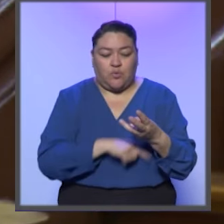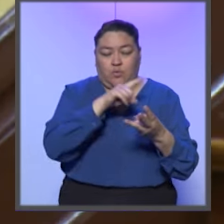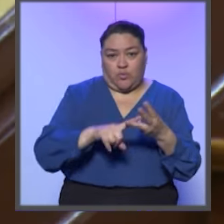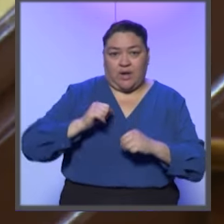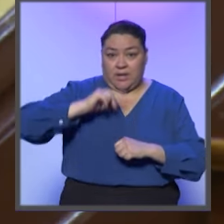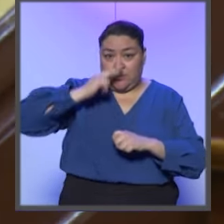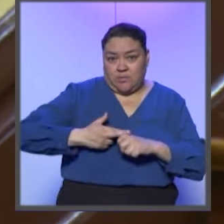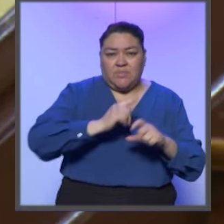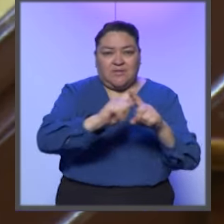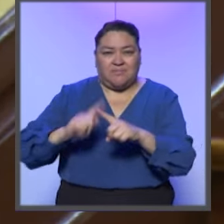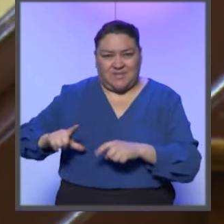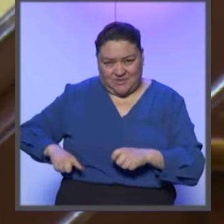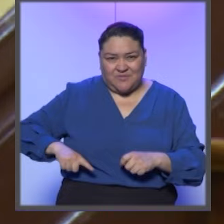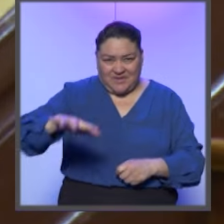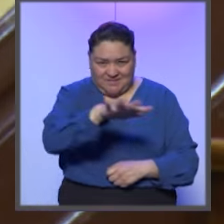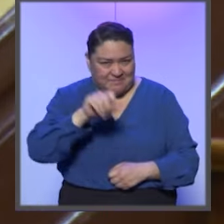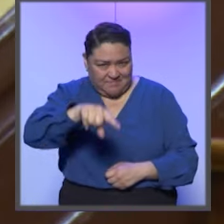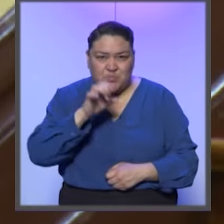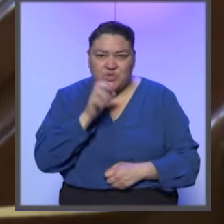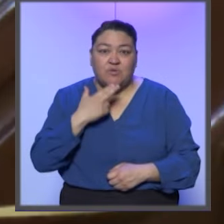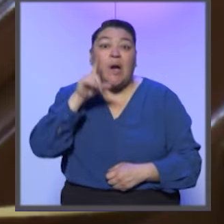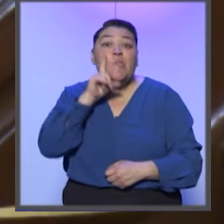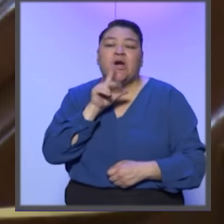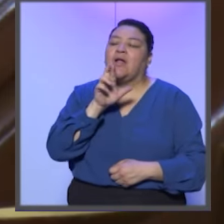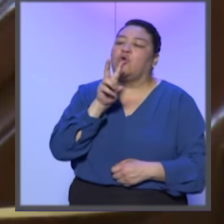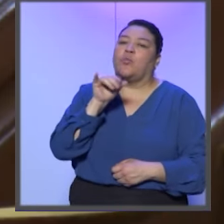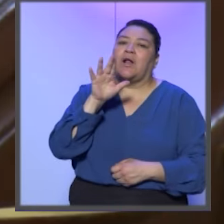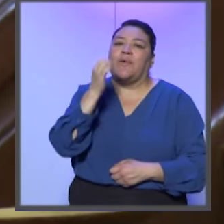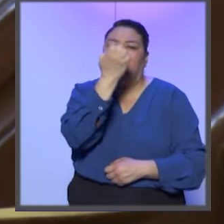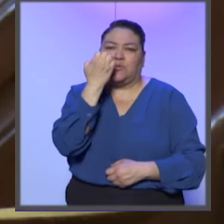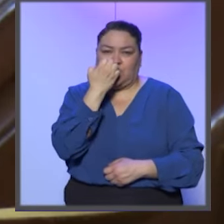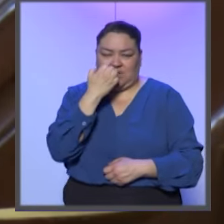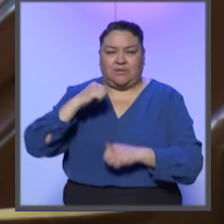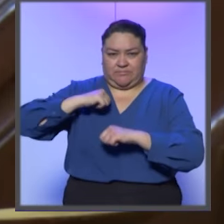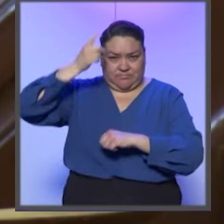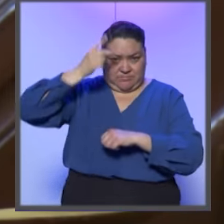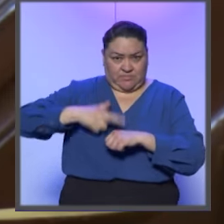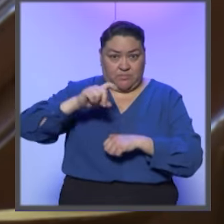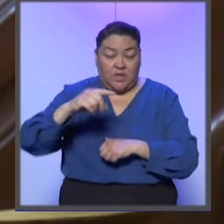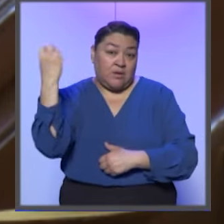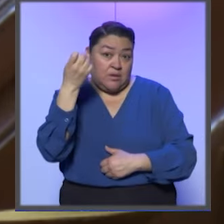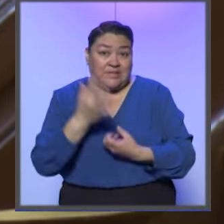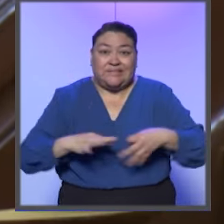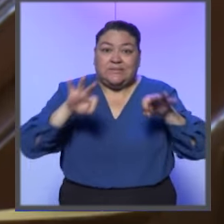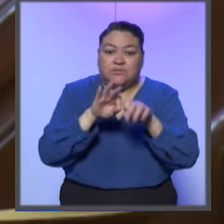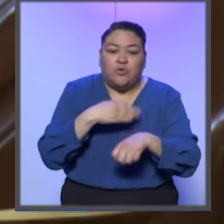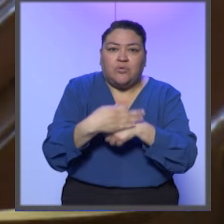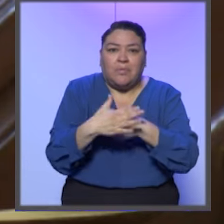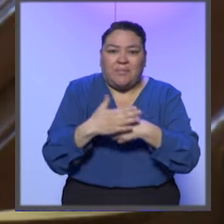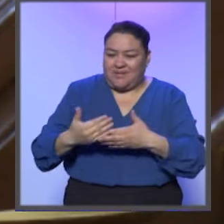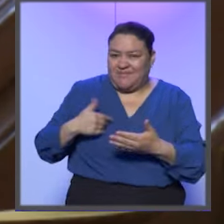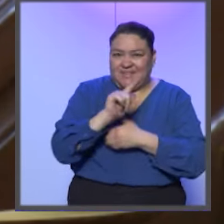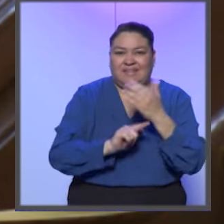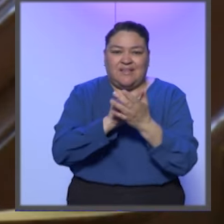Chihuahua, así como representantes del gobierno de ese estado. Gabriela Rubalcaba, directora de la Eje, destacó que este Congreso cobra importancia en